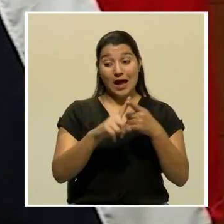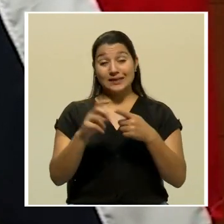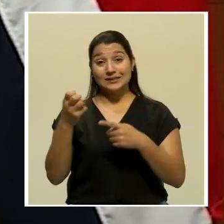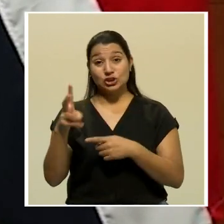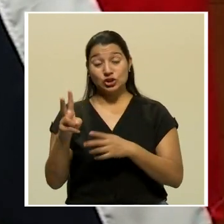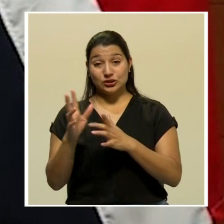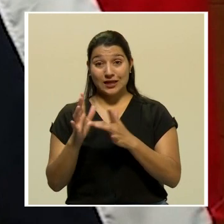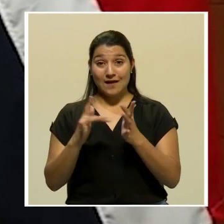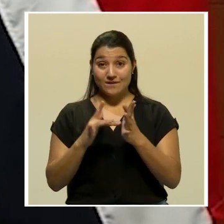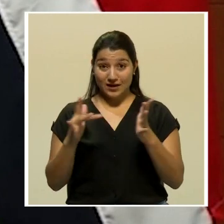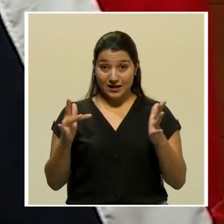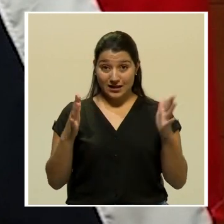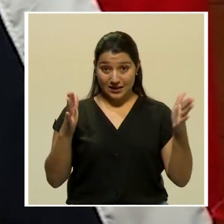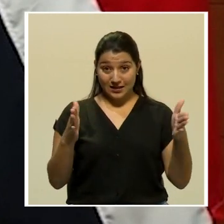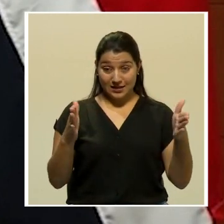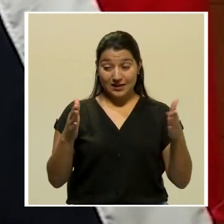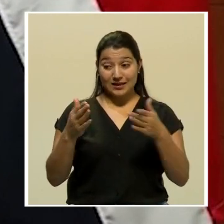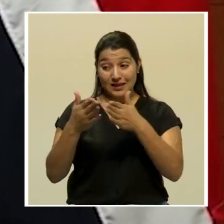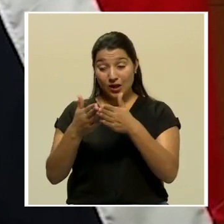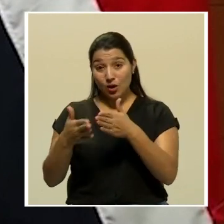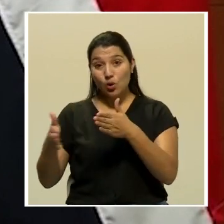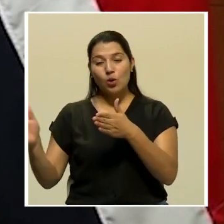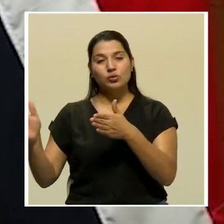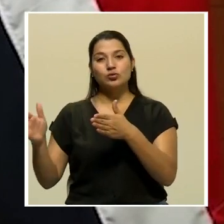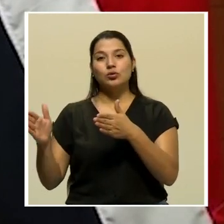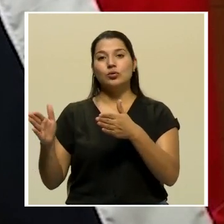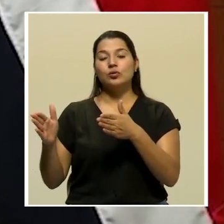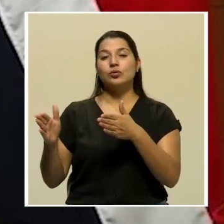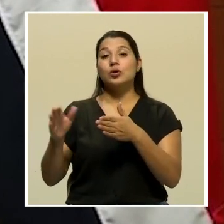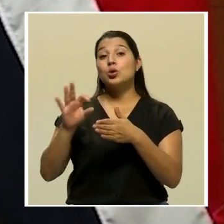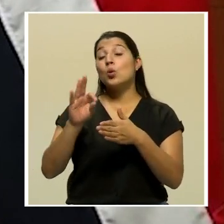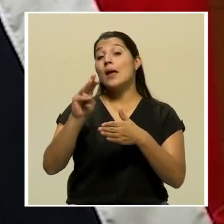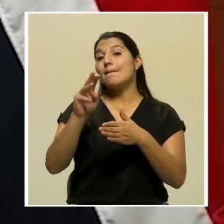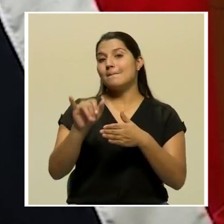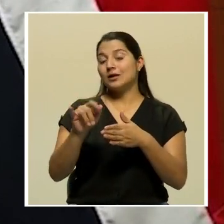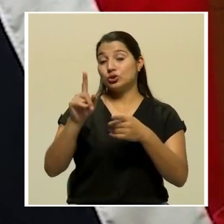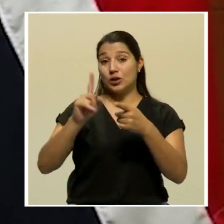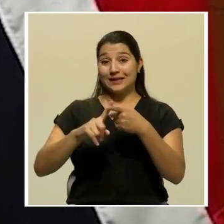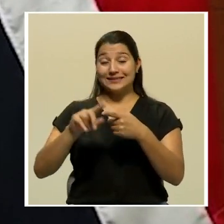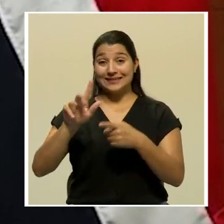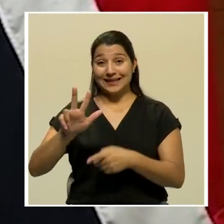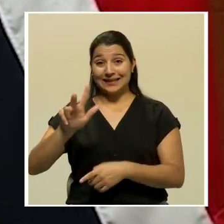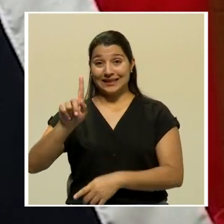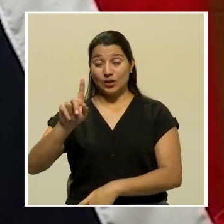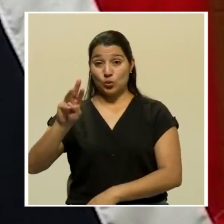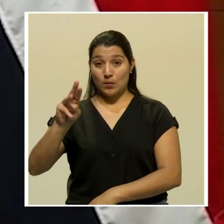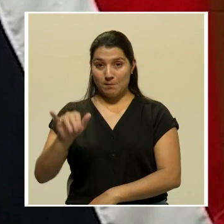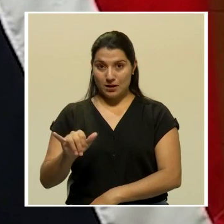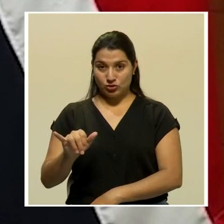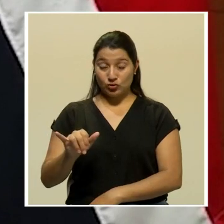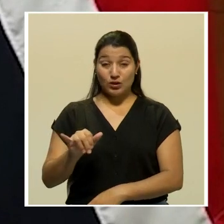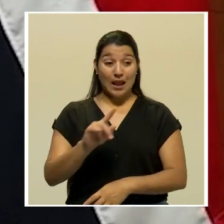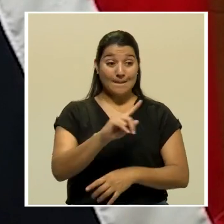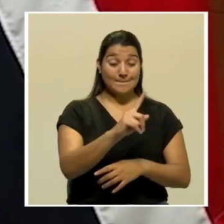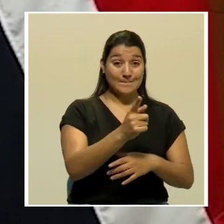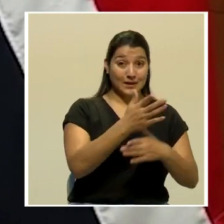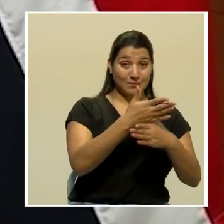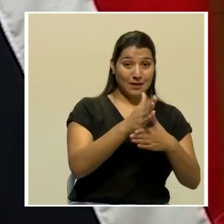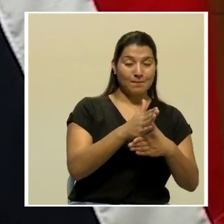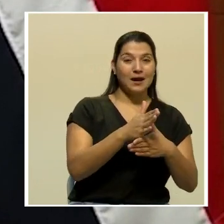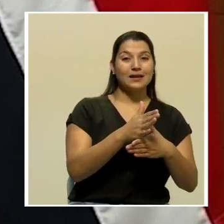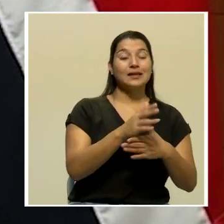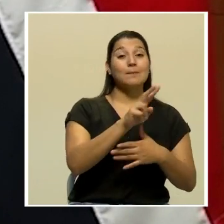el 12 de abril y luego las siguientes fechas que no estaban cubiertas, que eran del 9 de mayo al 31 de mayo. En el primer laxo, que es del